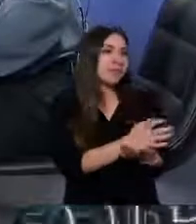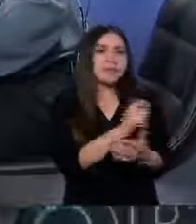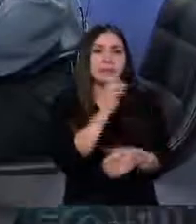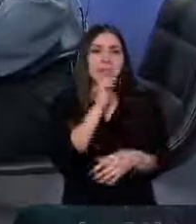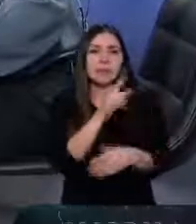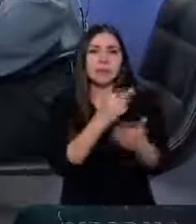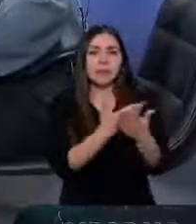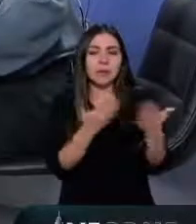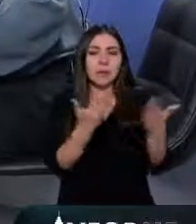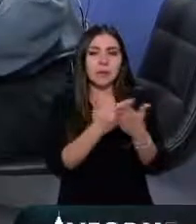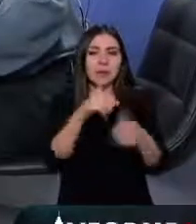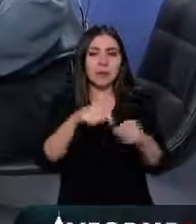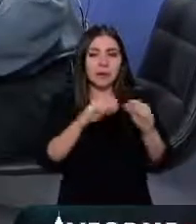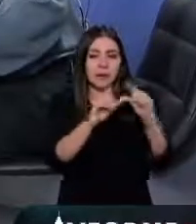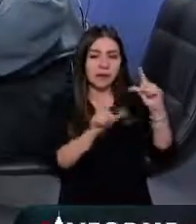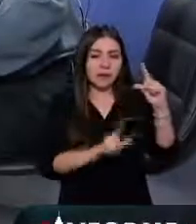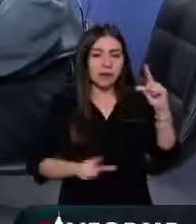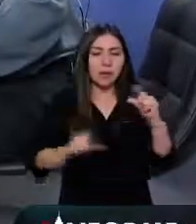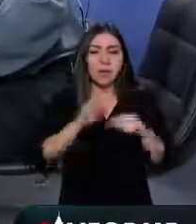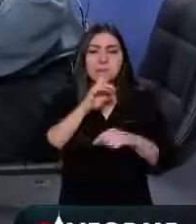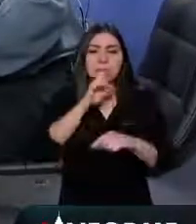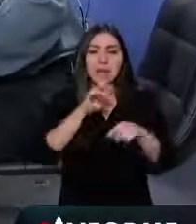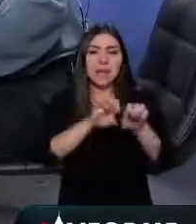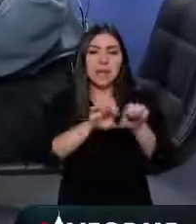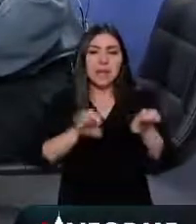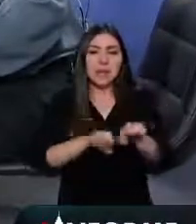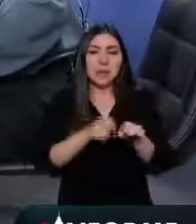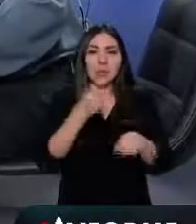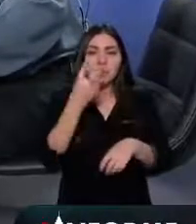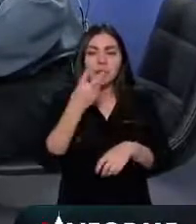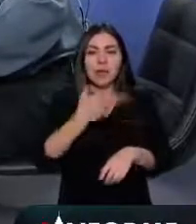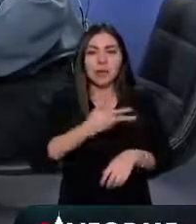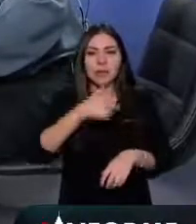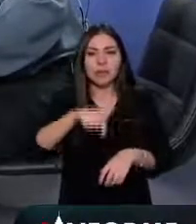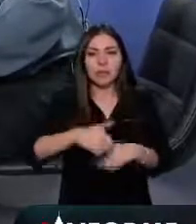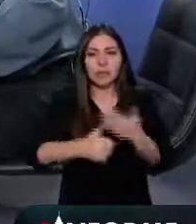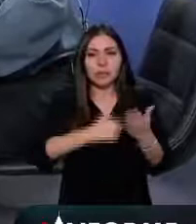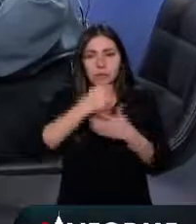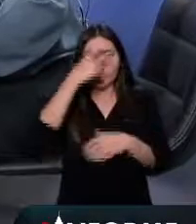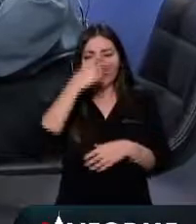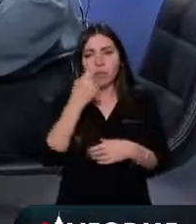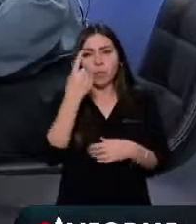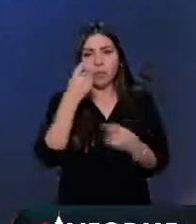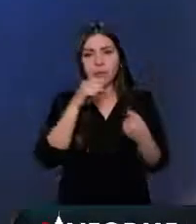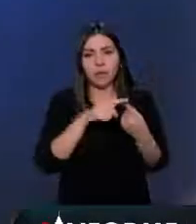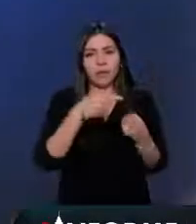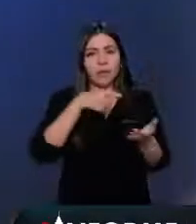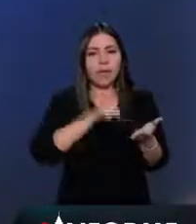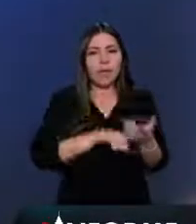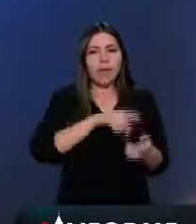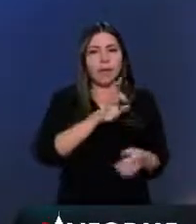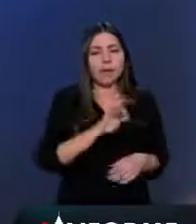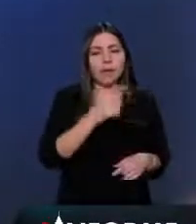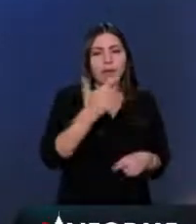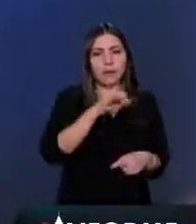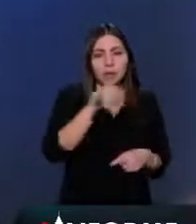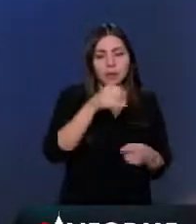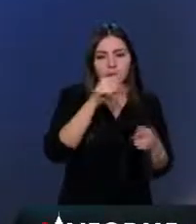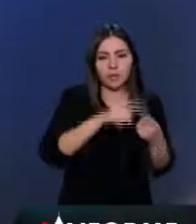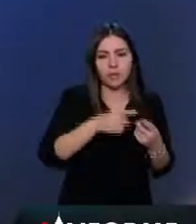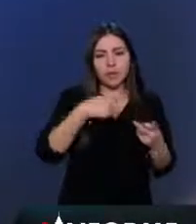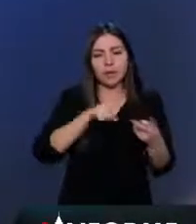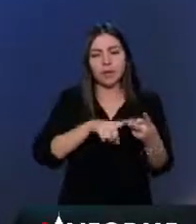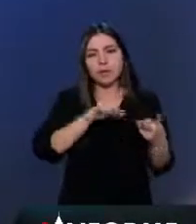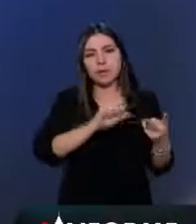los dos mejores equipos de policía de investigación están aquí en la capital nacional. Uno lo tiene la Fiscalía General de Justicia y otro lo tiene la